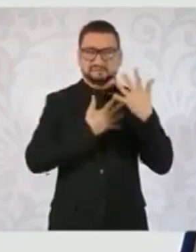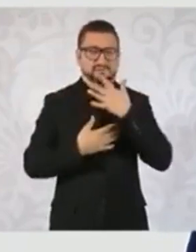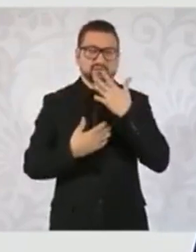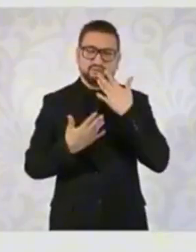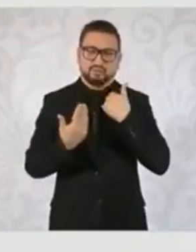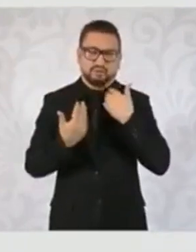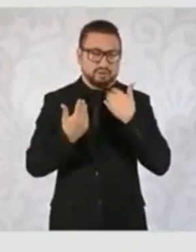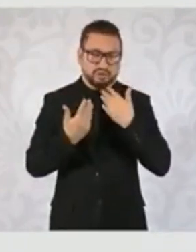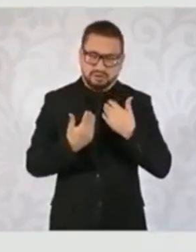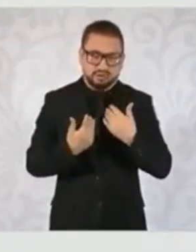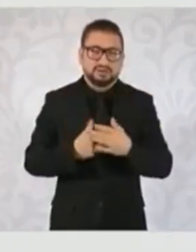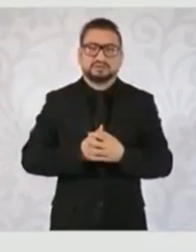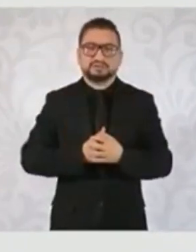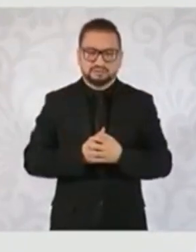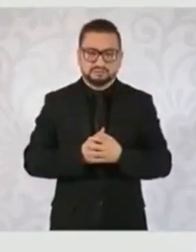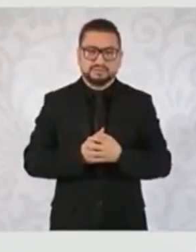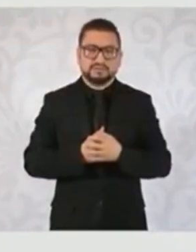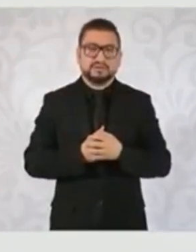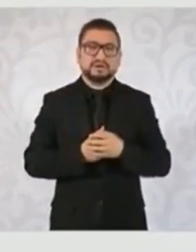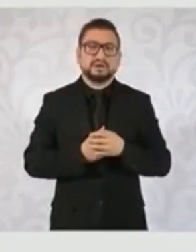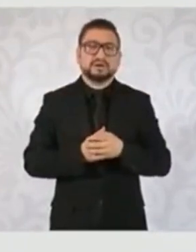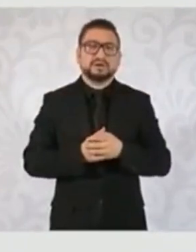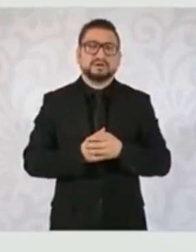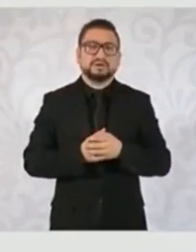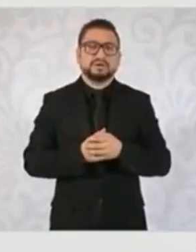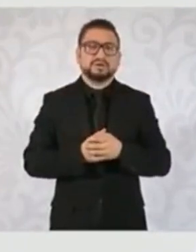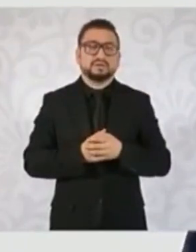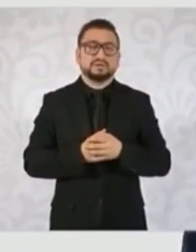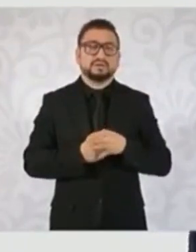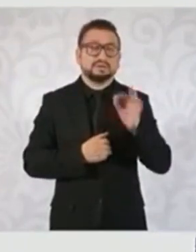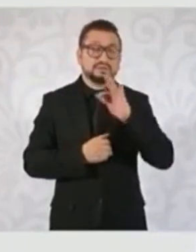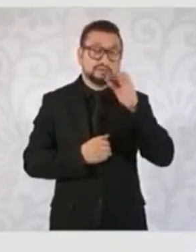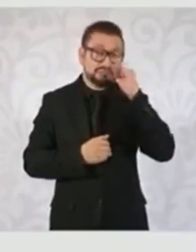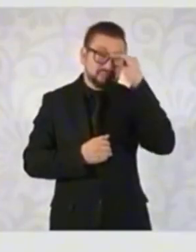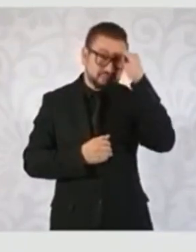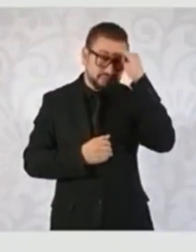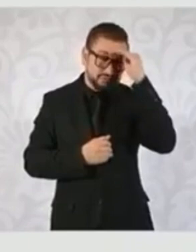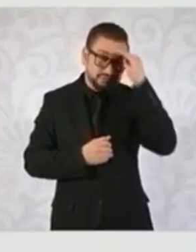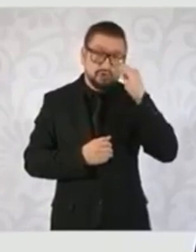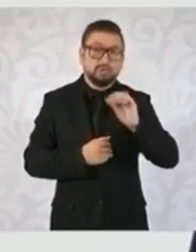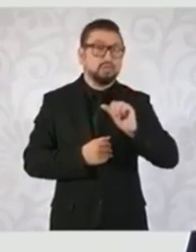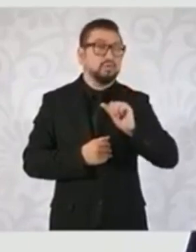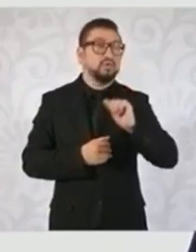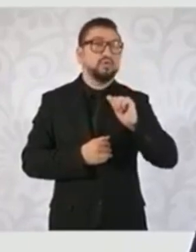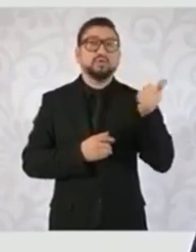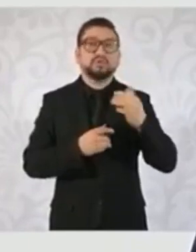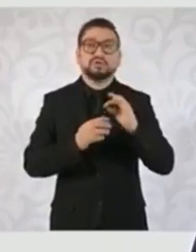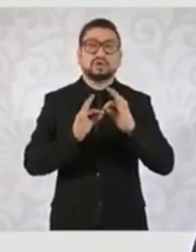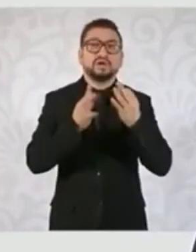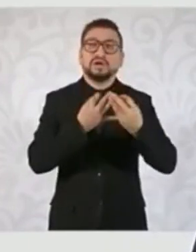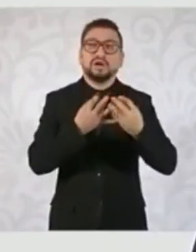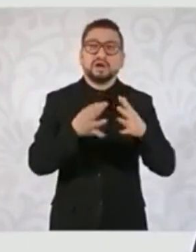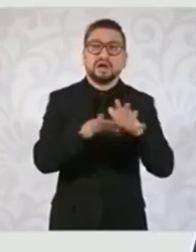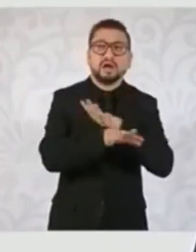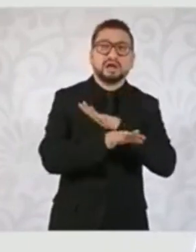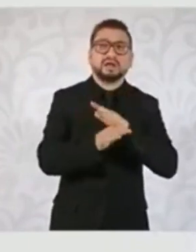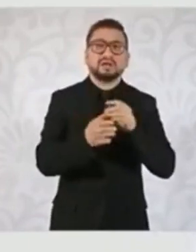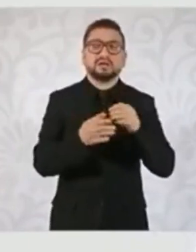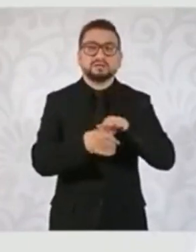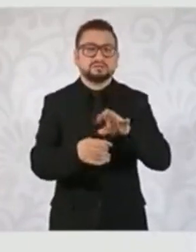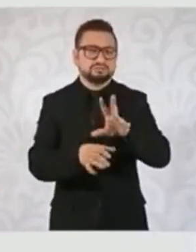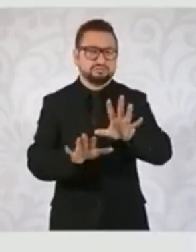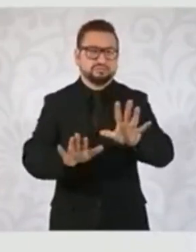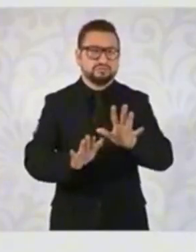no hay ninguna posibilidad de dar otra interpretación. Así que es